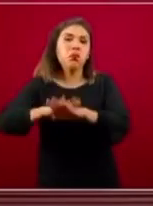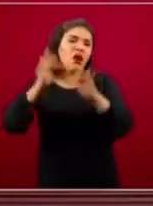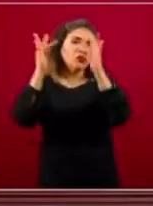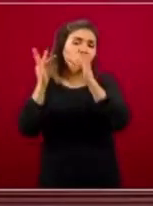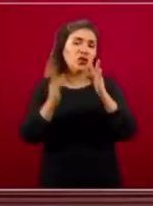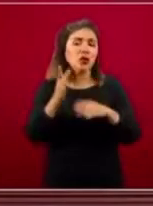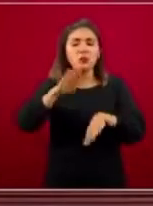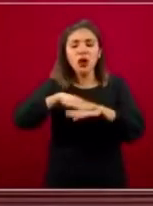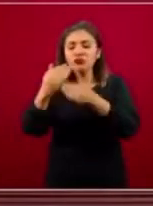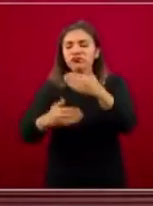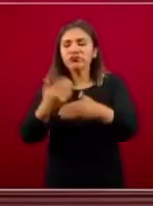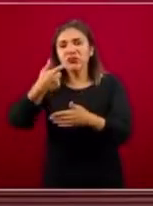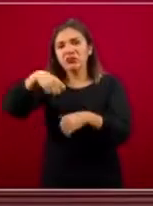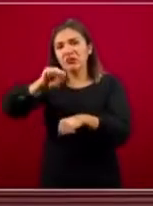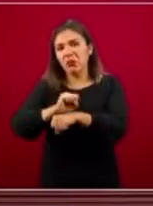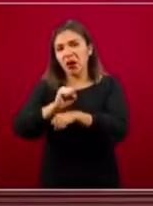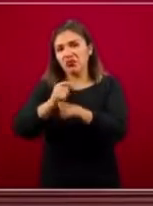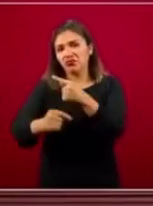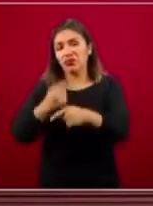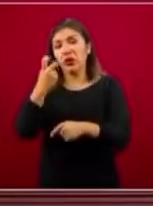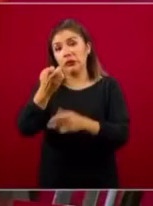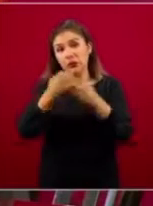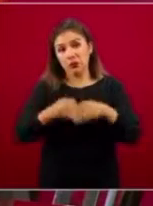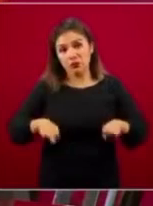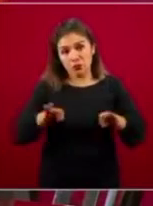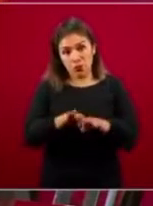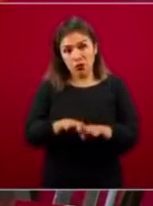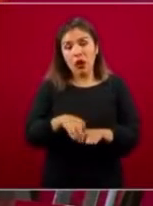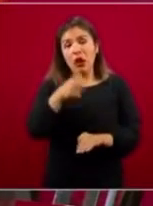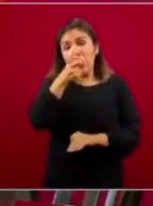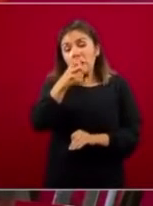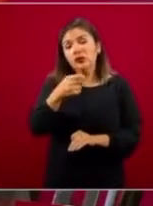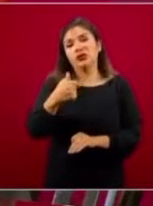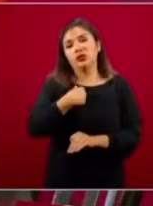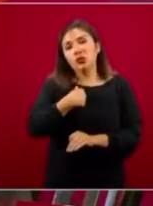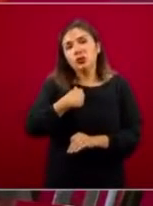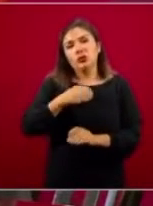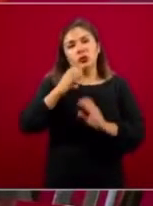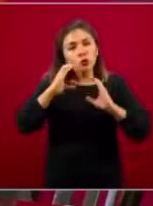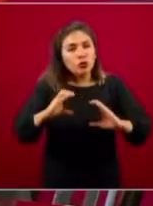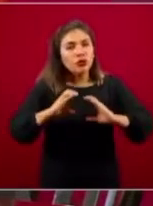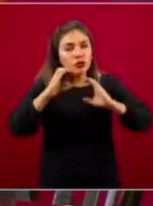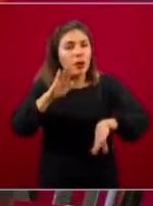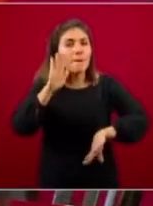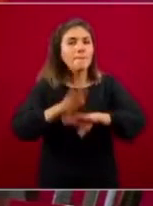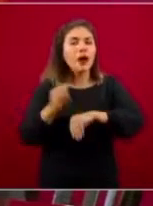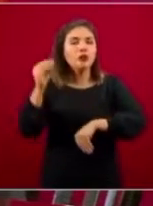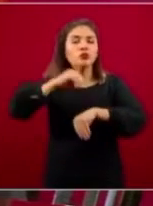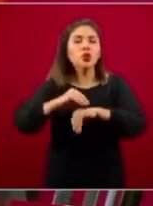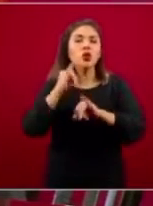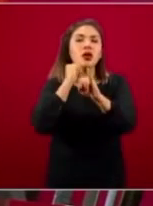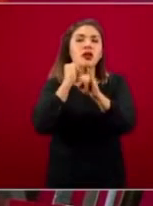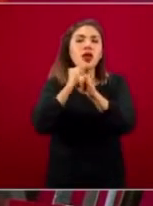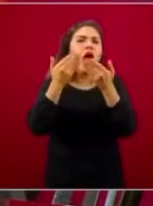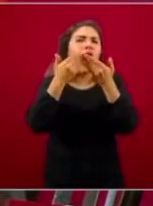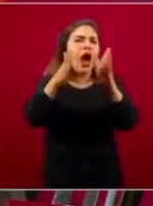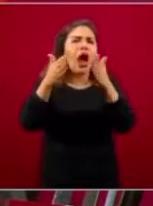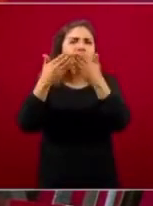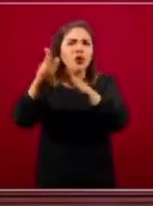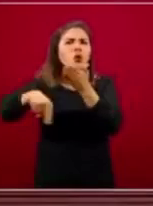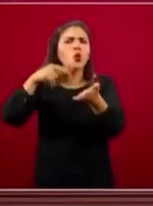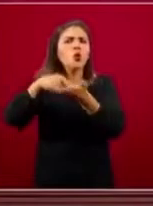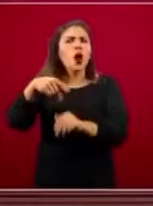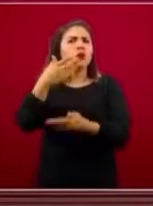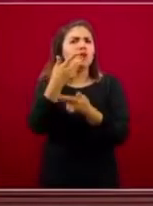próximas semanas. Es muy importante y en eso estamos procurando tener un sistema de internet abierto en cada una de las zonas